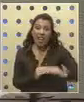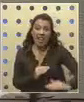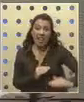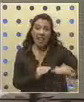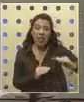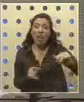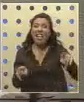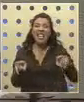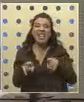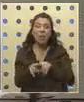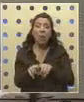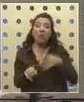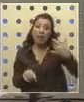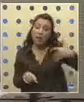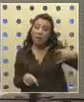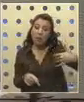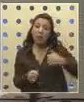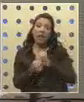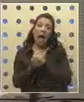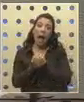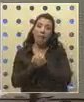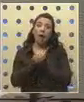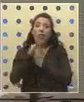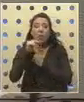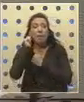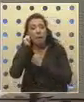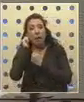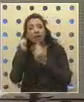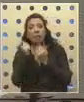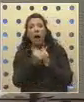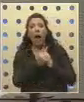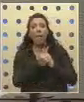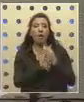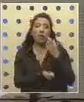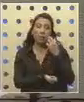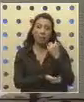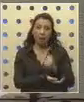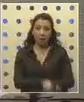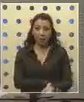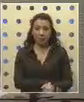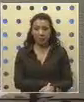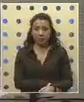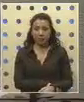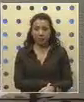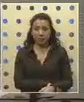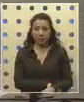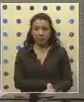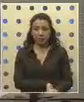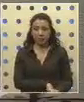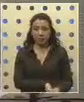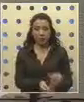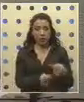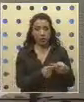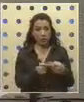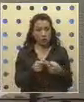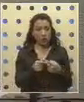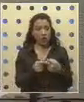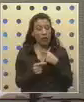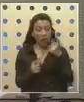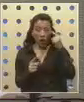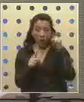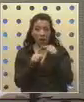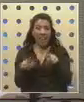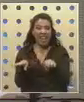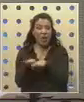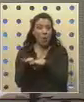son igualmente indispensables el amor de madre y el amor de padre. La sociedad se ha fijado al objetivo